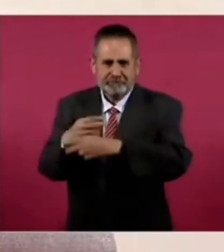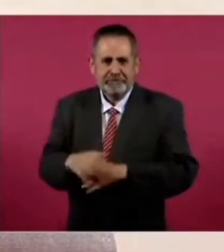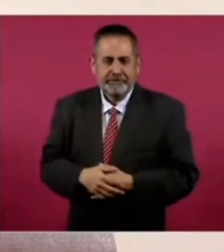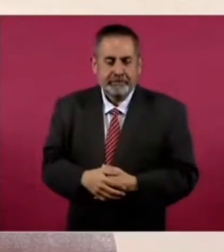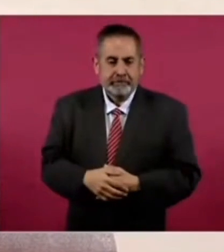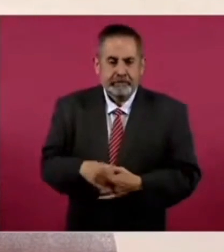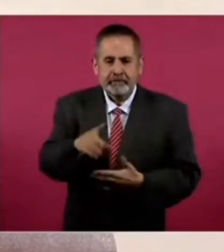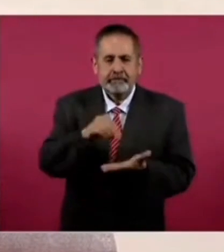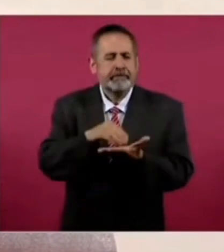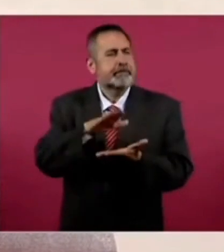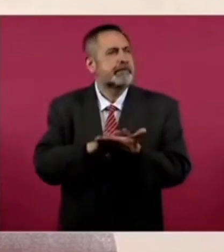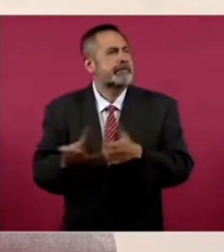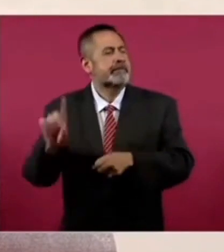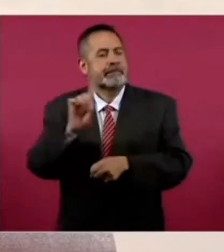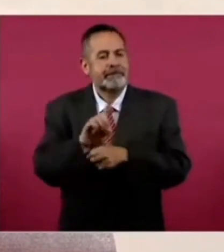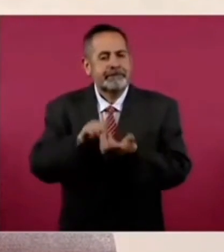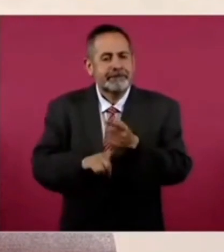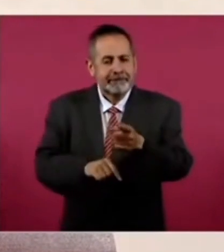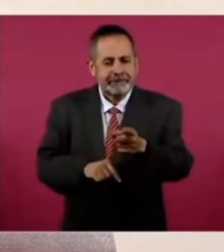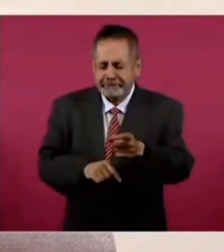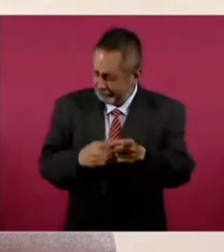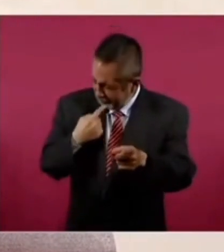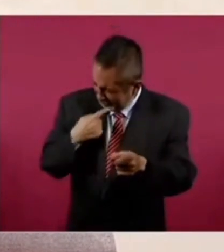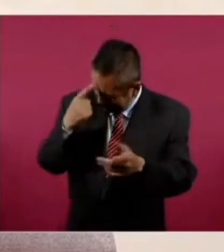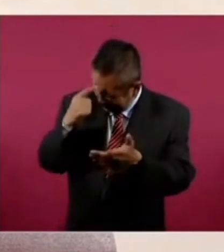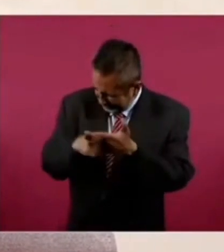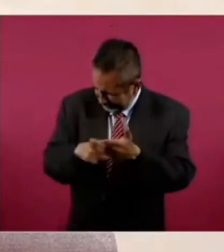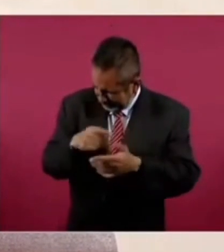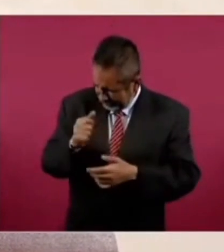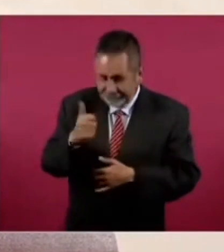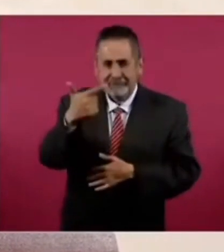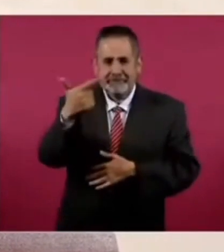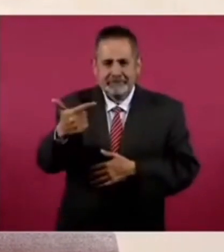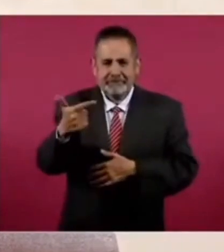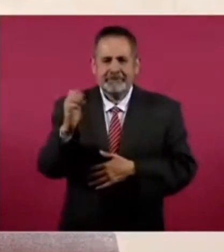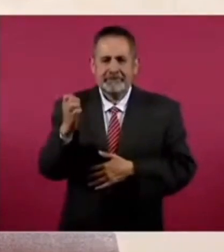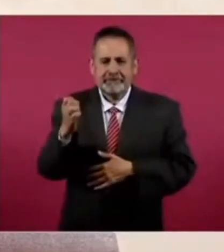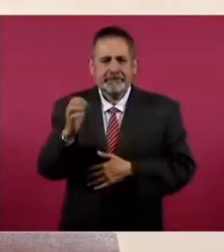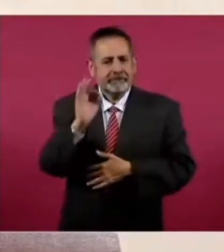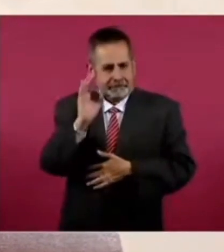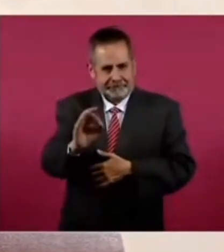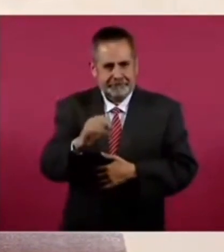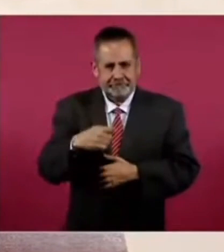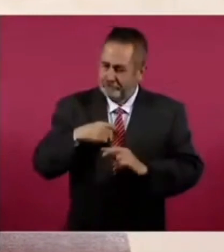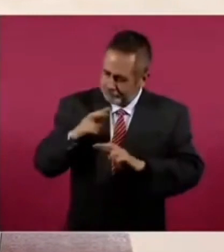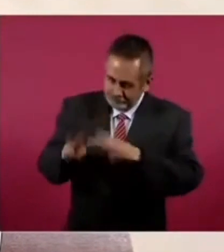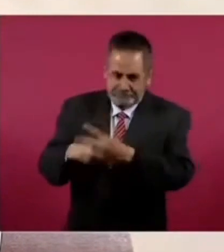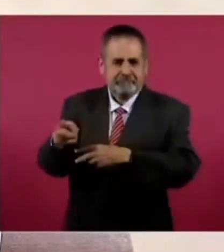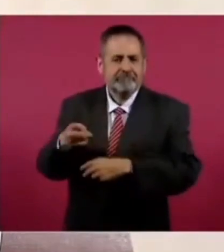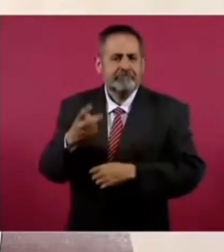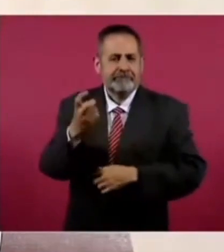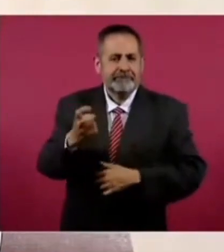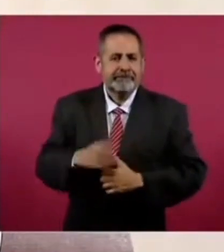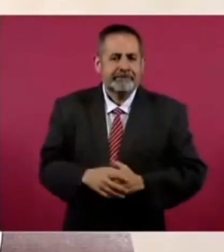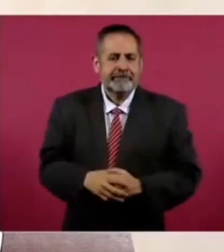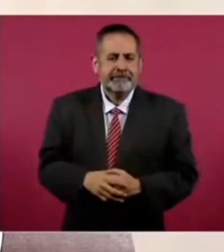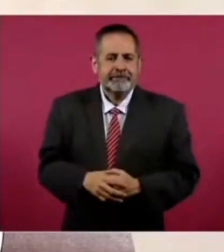Es el día, creo que seis, siete de enero, el día de